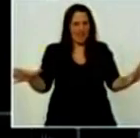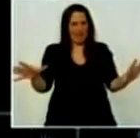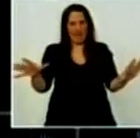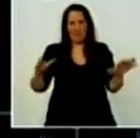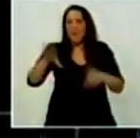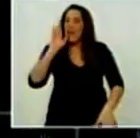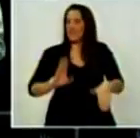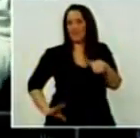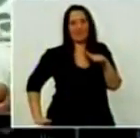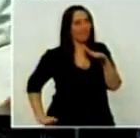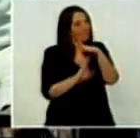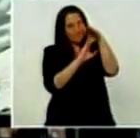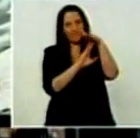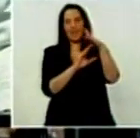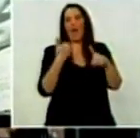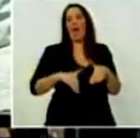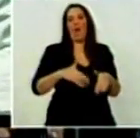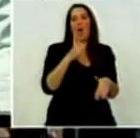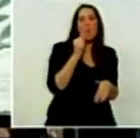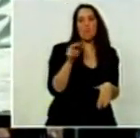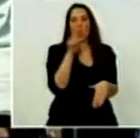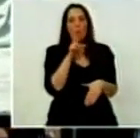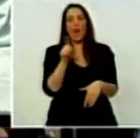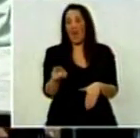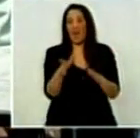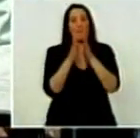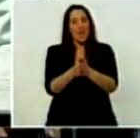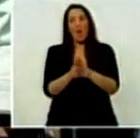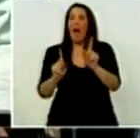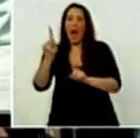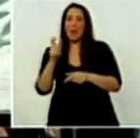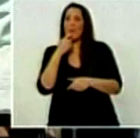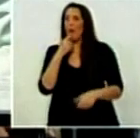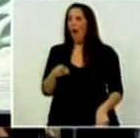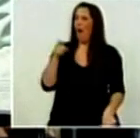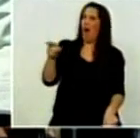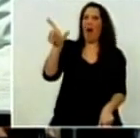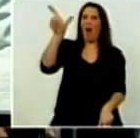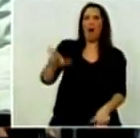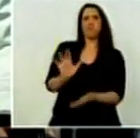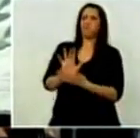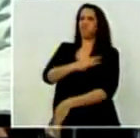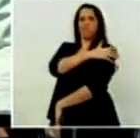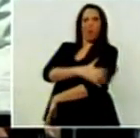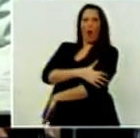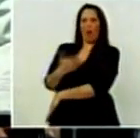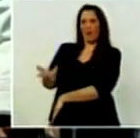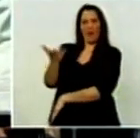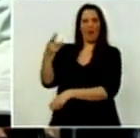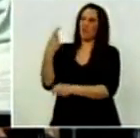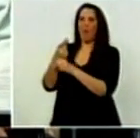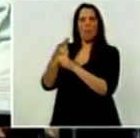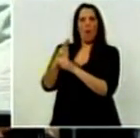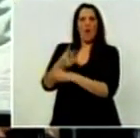argentinos y argentinas que a nadie lo señalen por ser pobre y que eso significa que